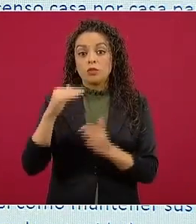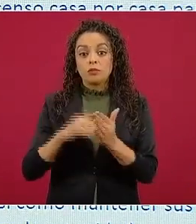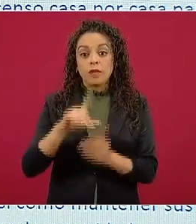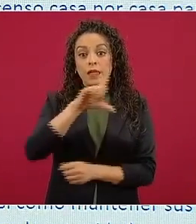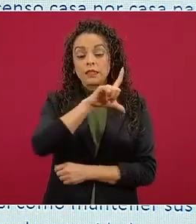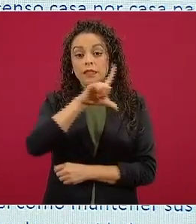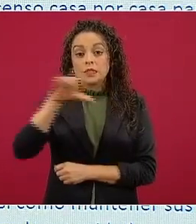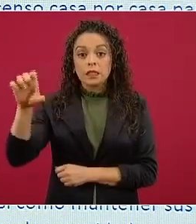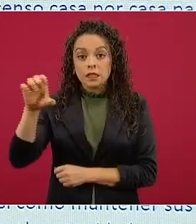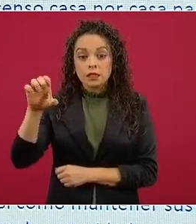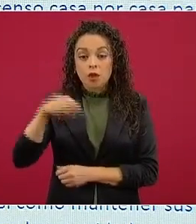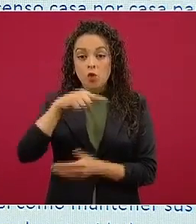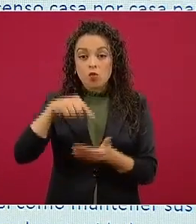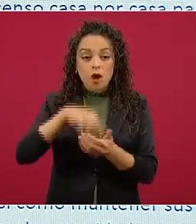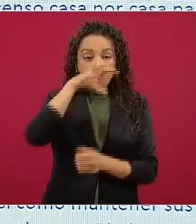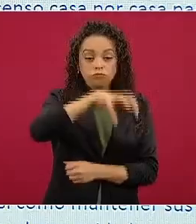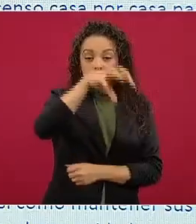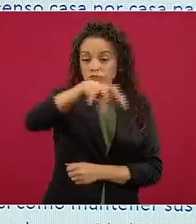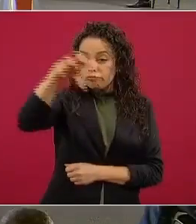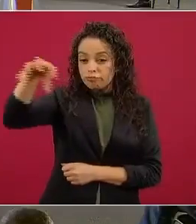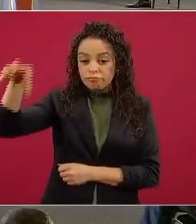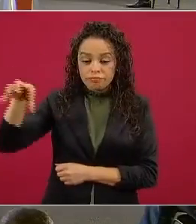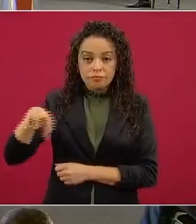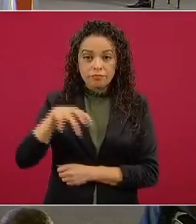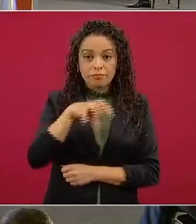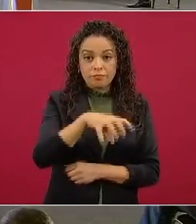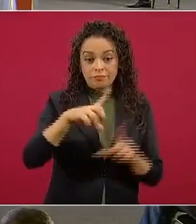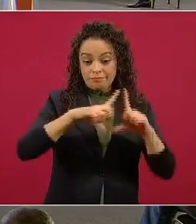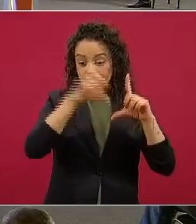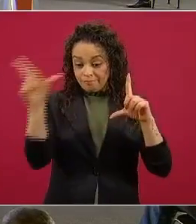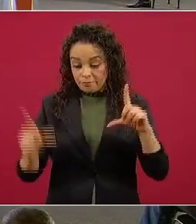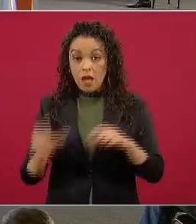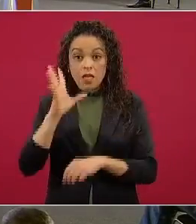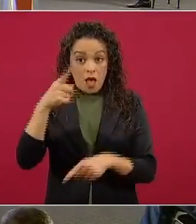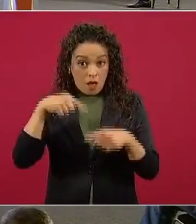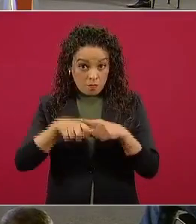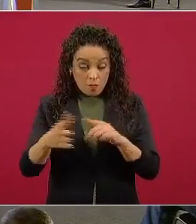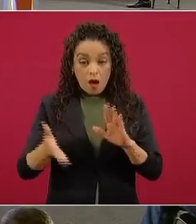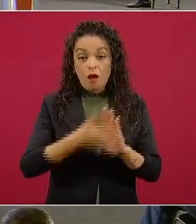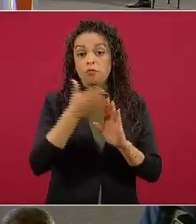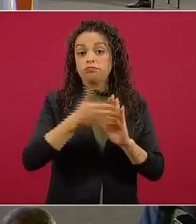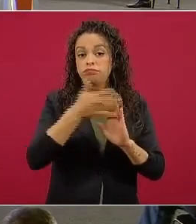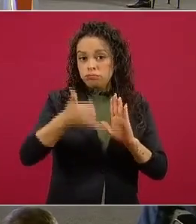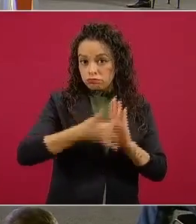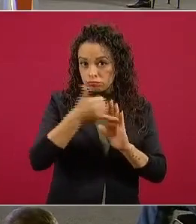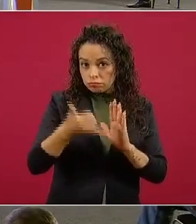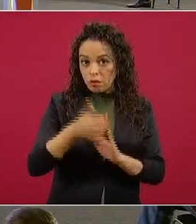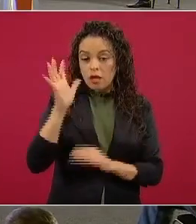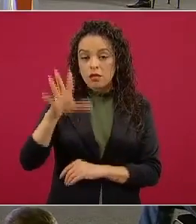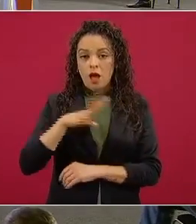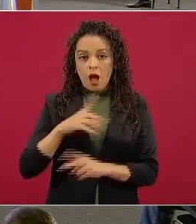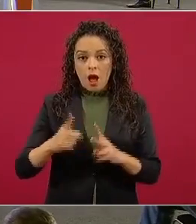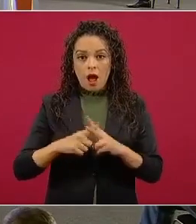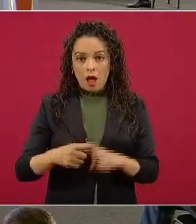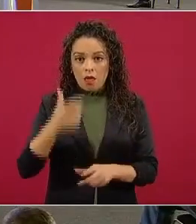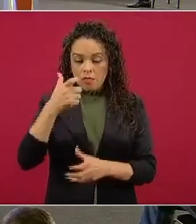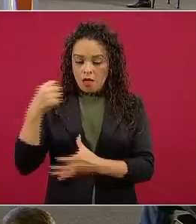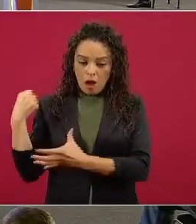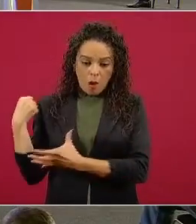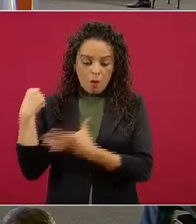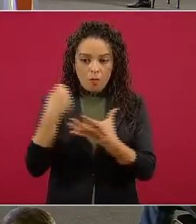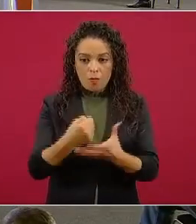sucursales y empezamos a construirlas. Ya tenemos el presupuesto para que la gente